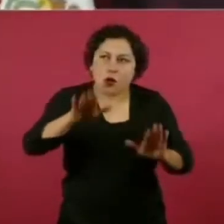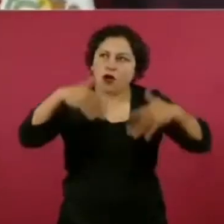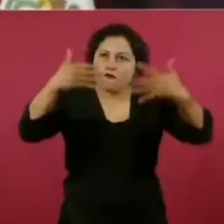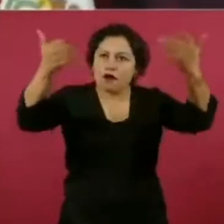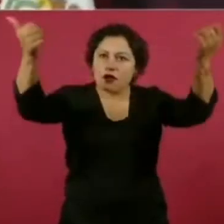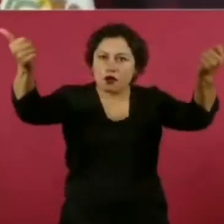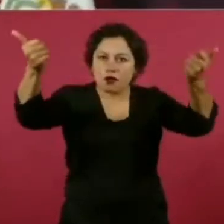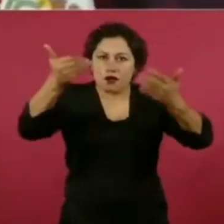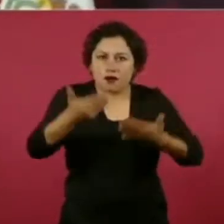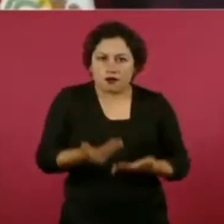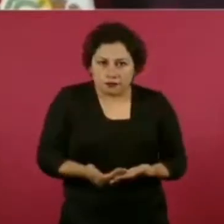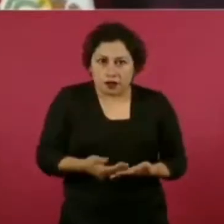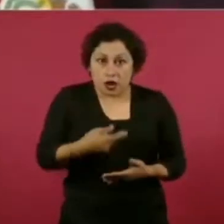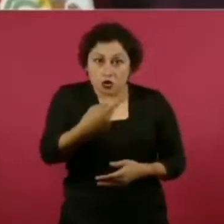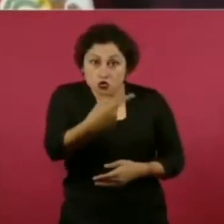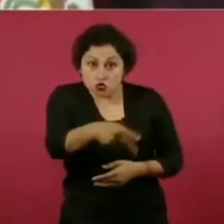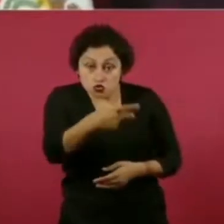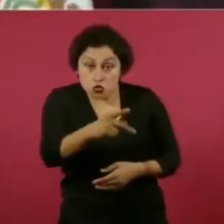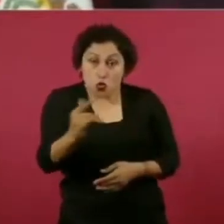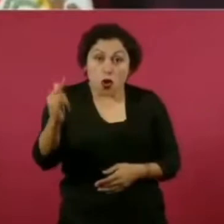a personalidades.